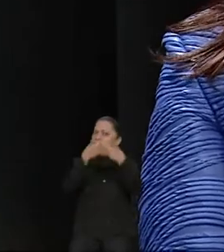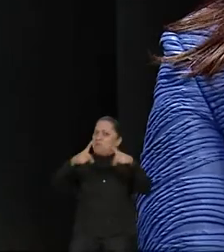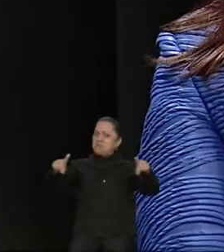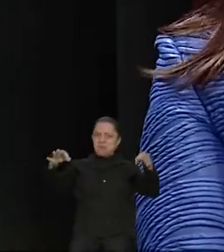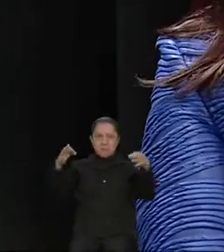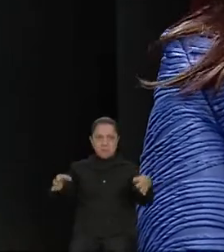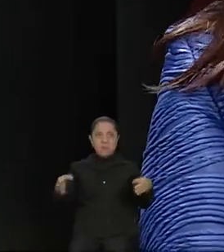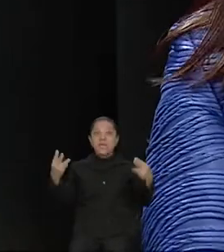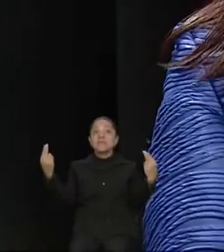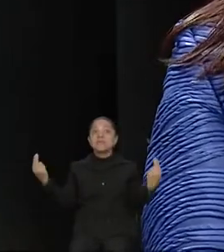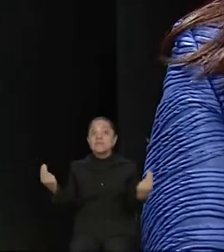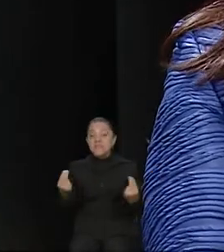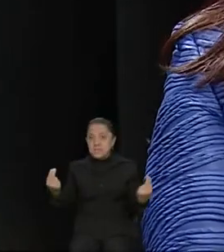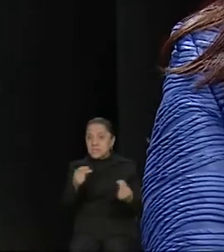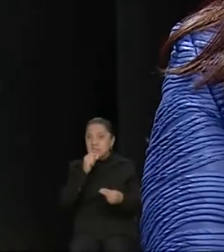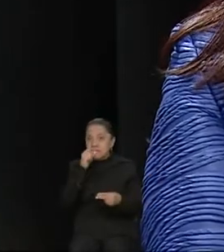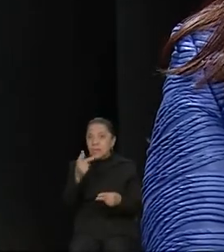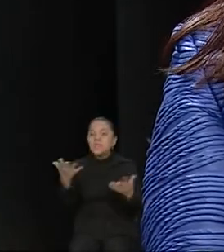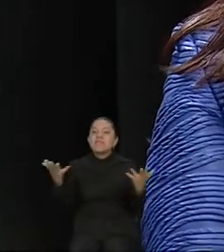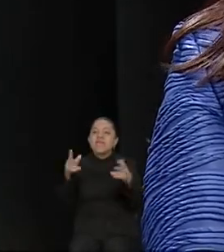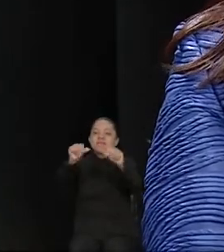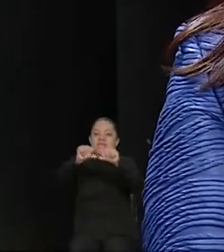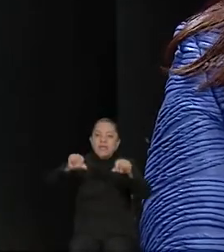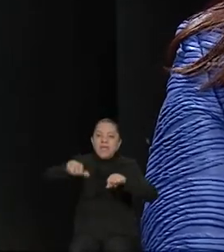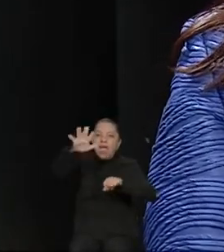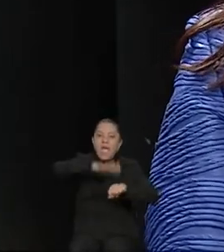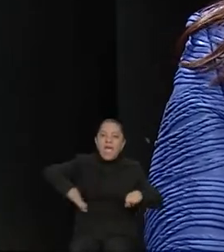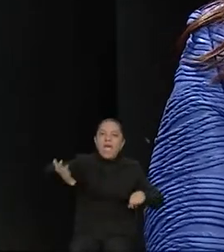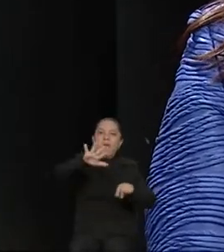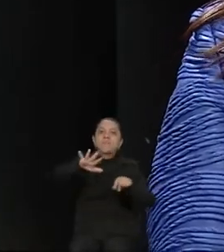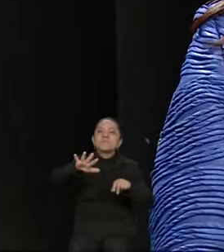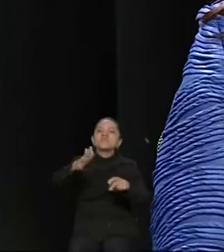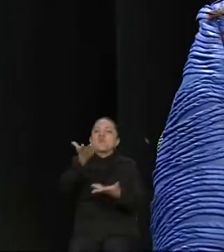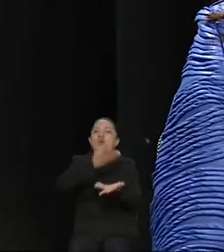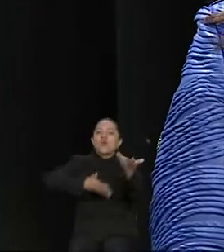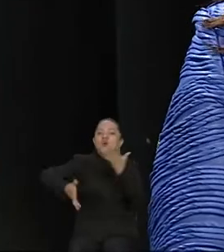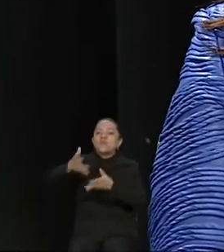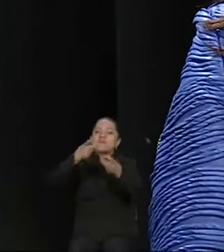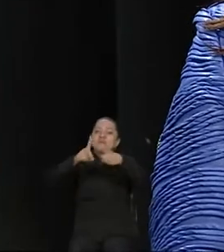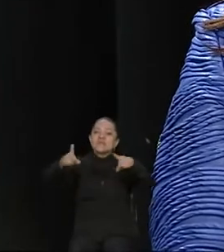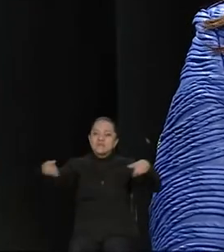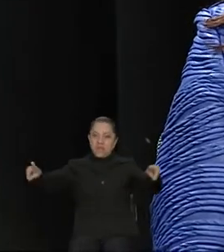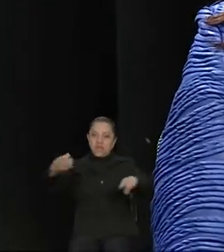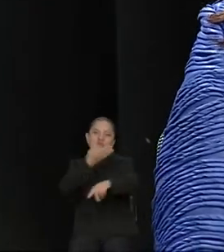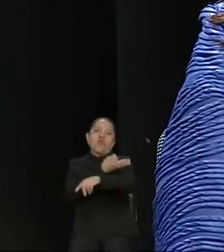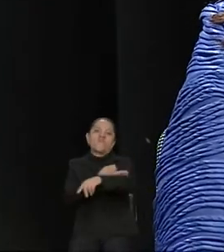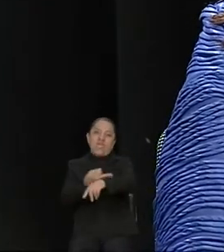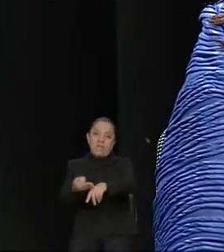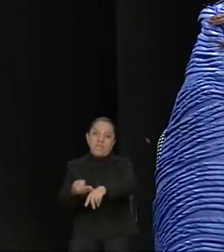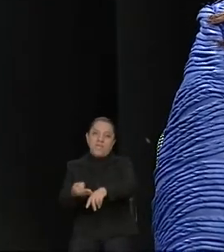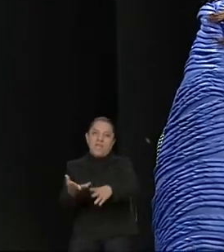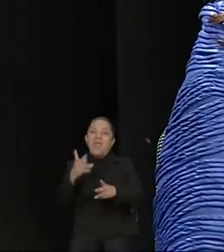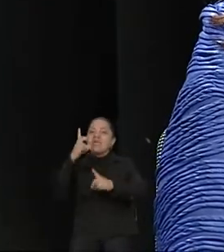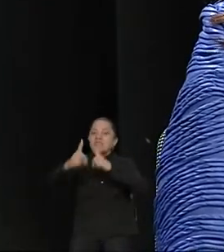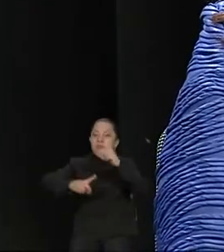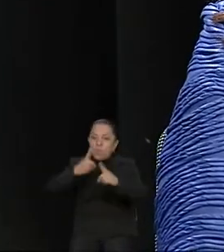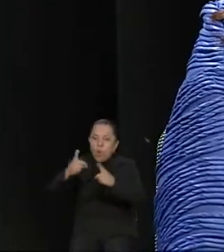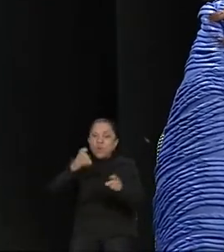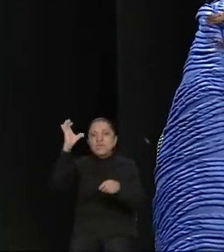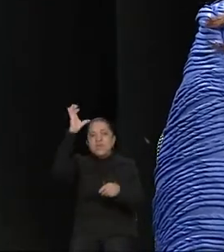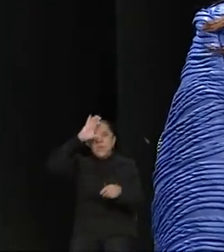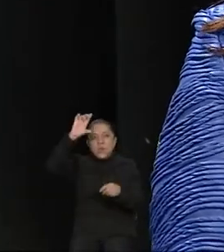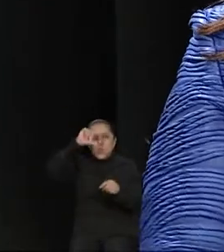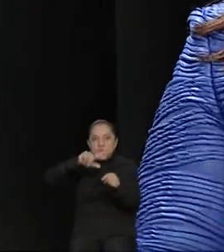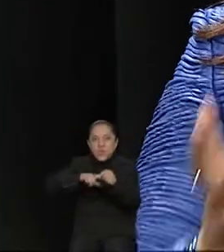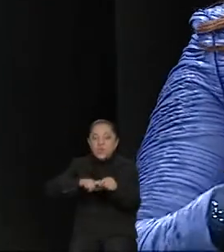también generar ámbitos de convivencia y desarrollo familiar, de deporte, de cultura, de arte,